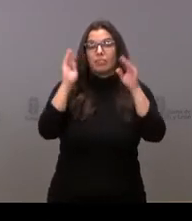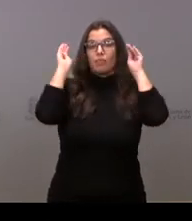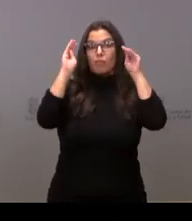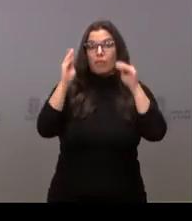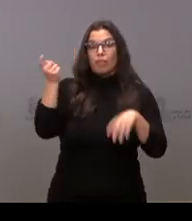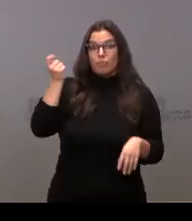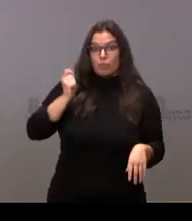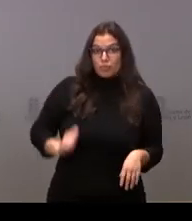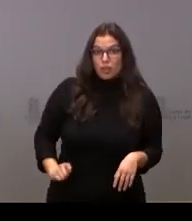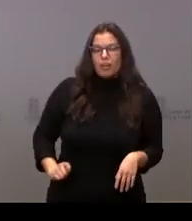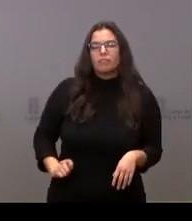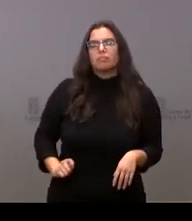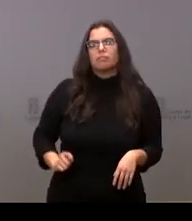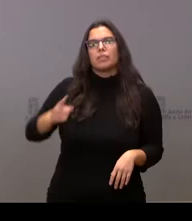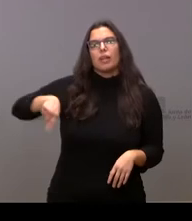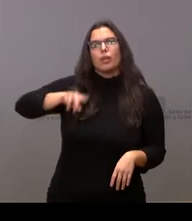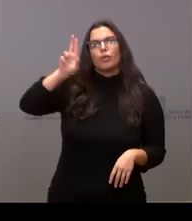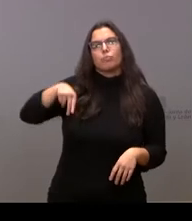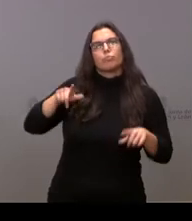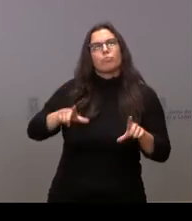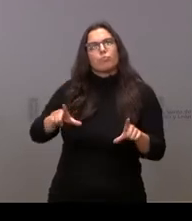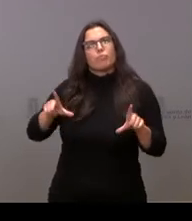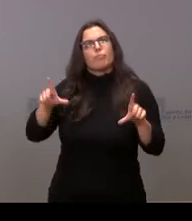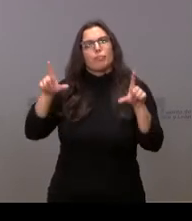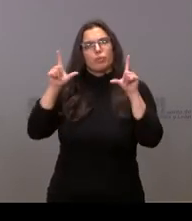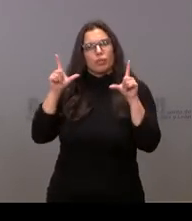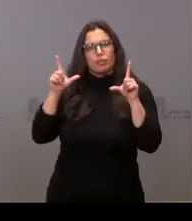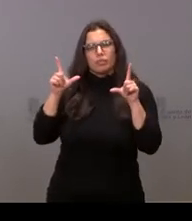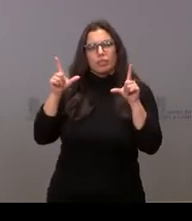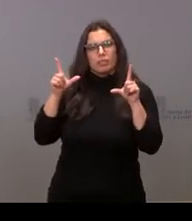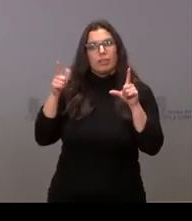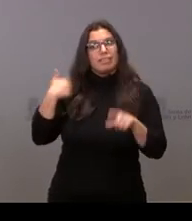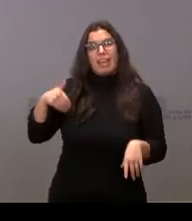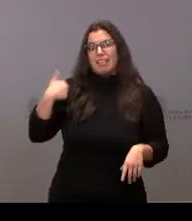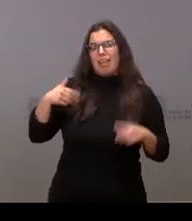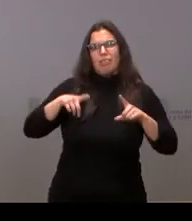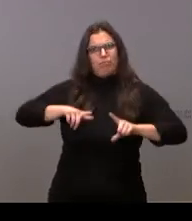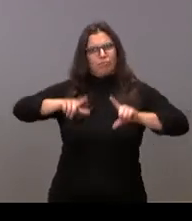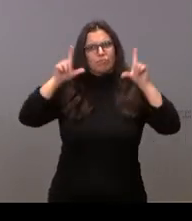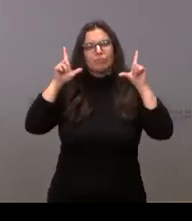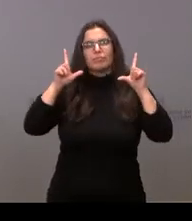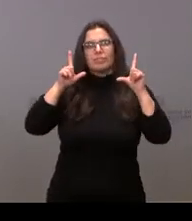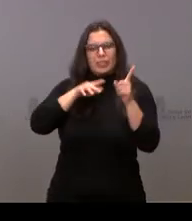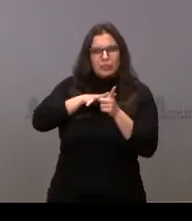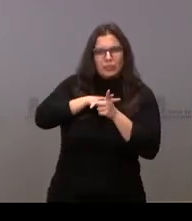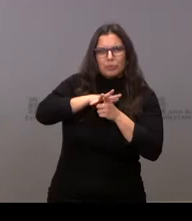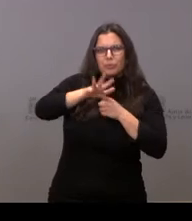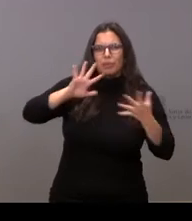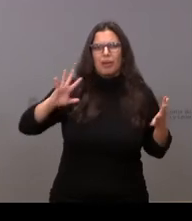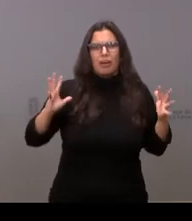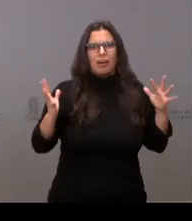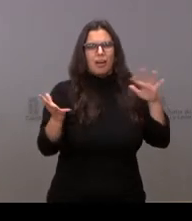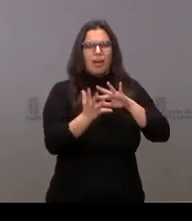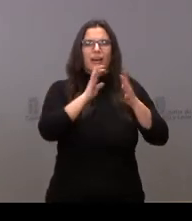serán protagonistas, están siendo ya protagonistas de la gran transformación de Castilla y